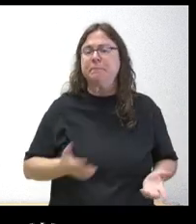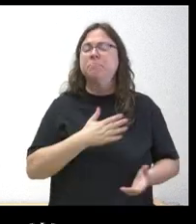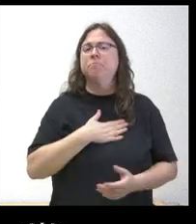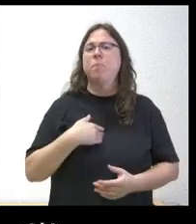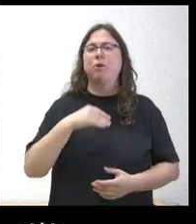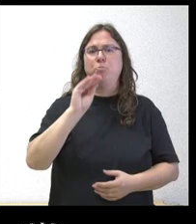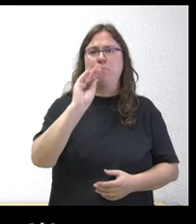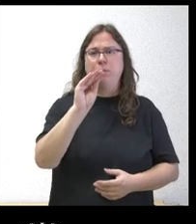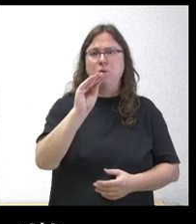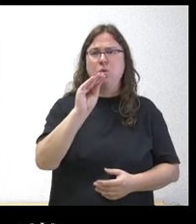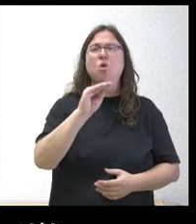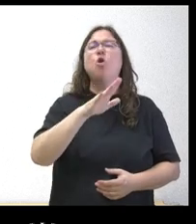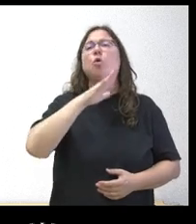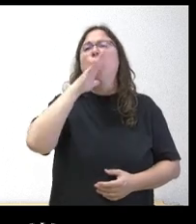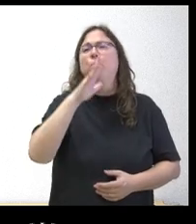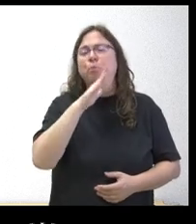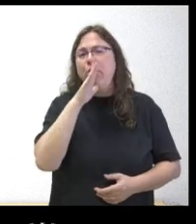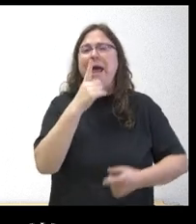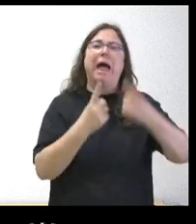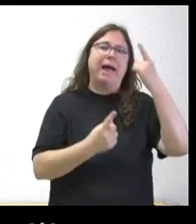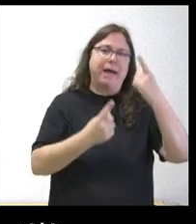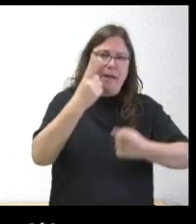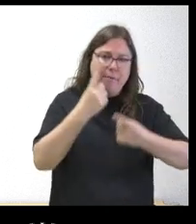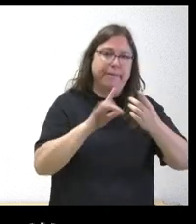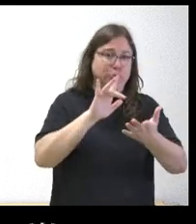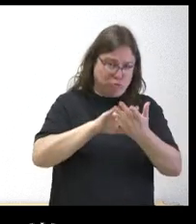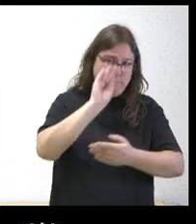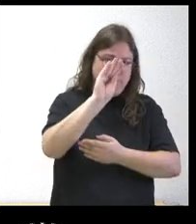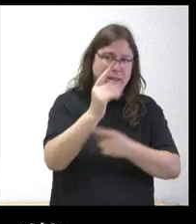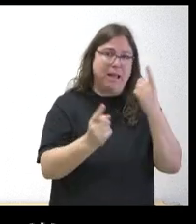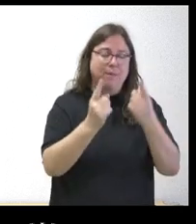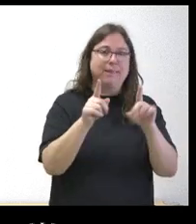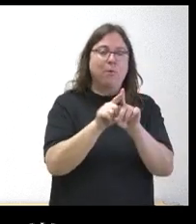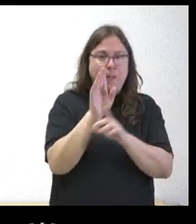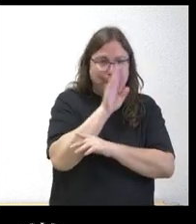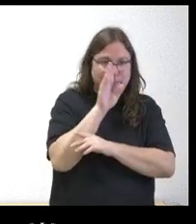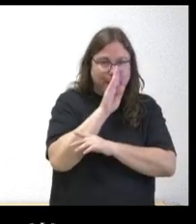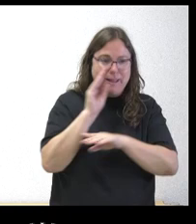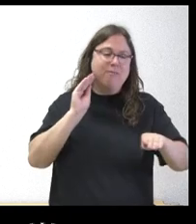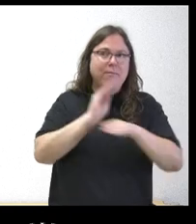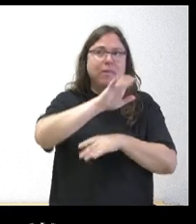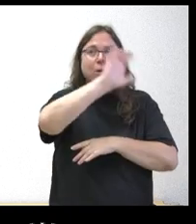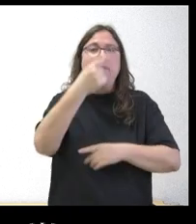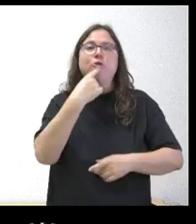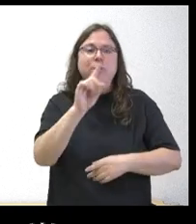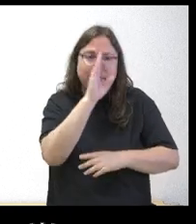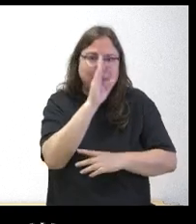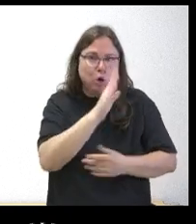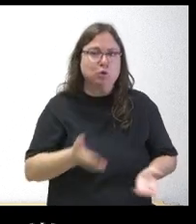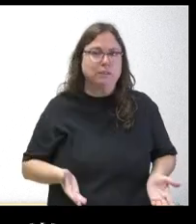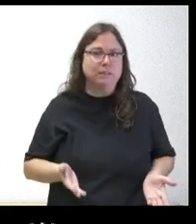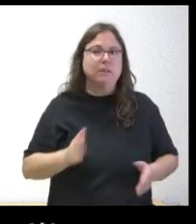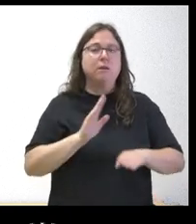ya no por qué a veces ocurre yo he tenido ocasión de preguntar alguna vez que se esconde la financiación europea de algunos proyectos en las comunicaciones